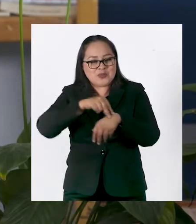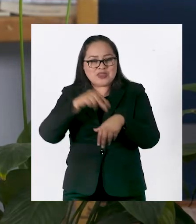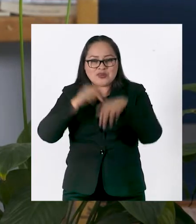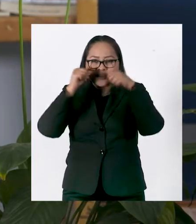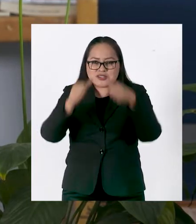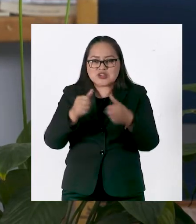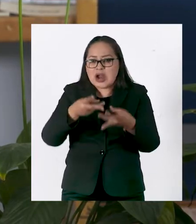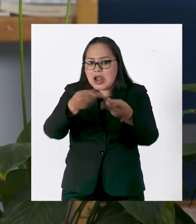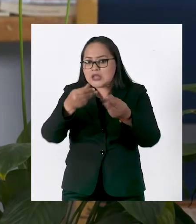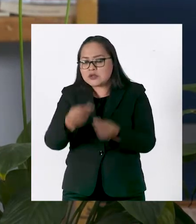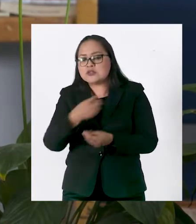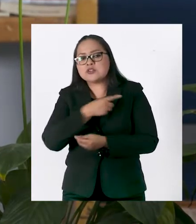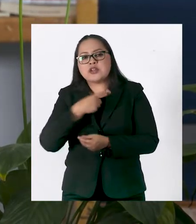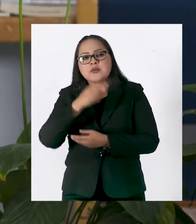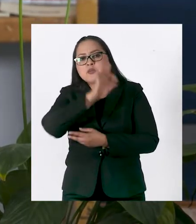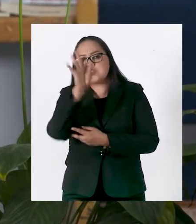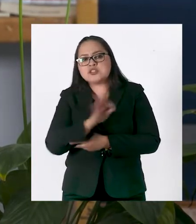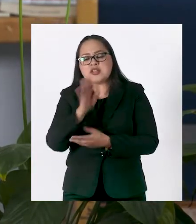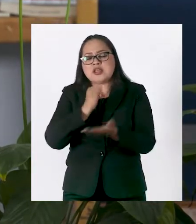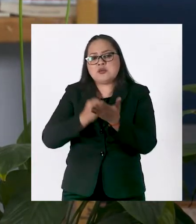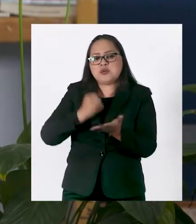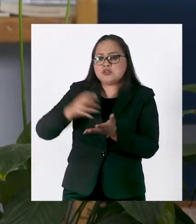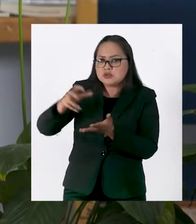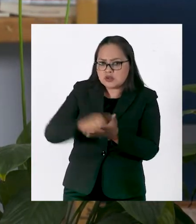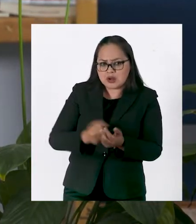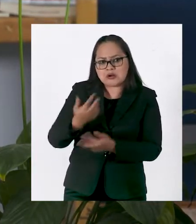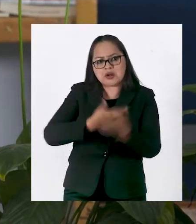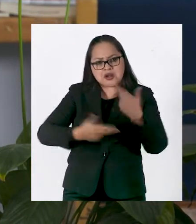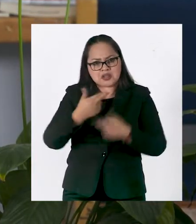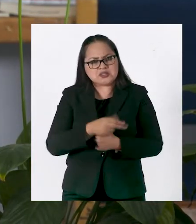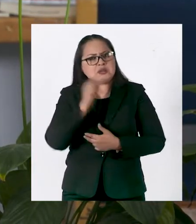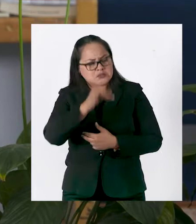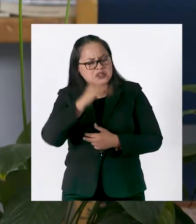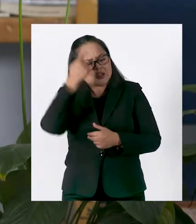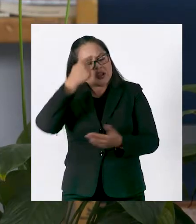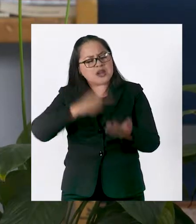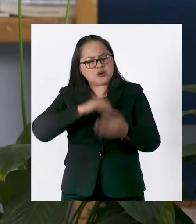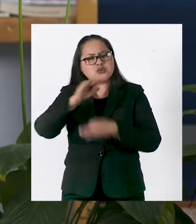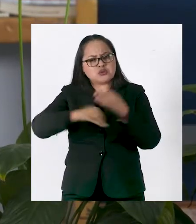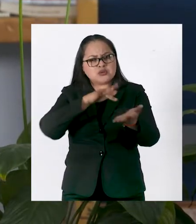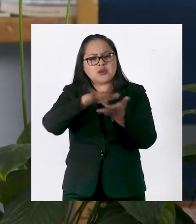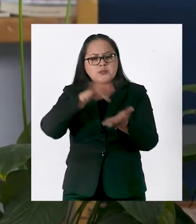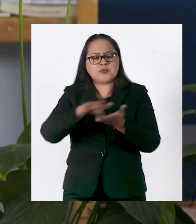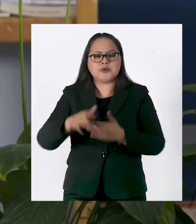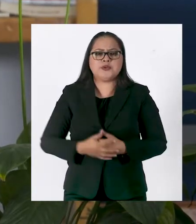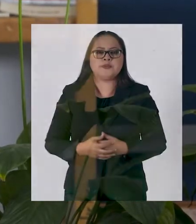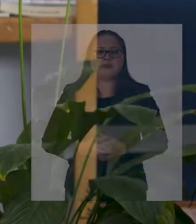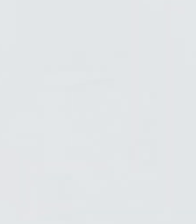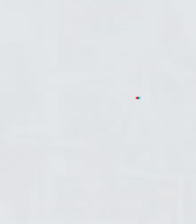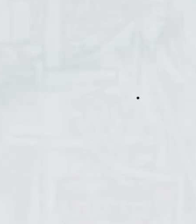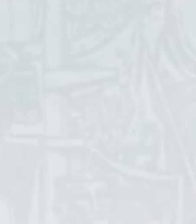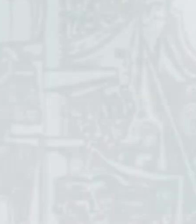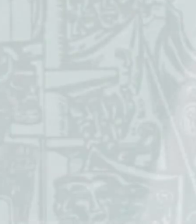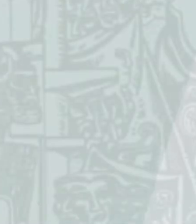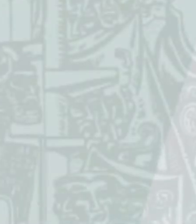médicos. Yo creo que todo esto debe ser bienvenido por todos los grupos parlamentarios, pero desde luego por la sociedad.